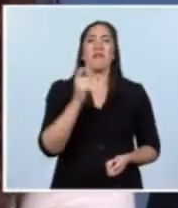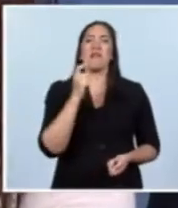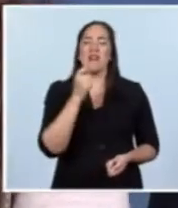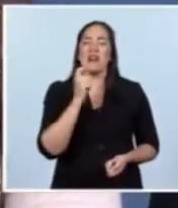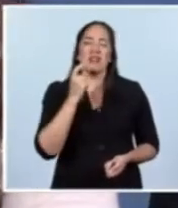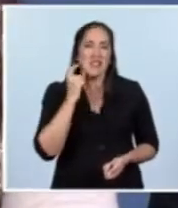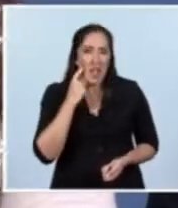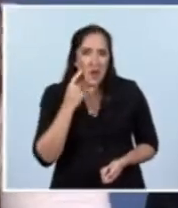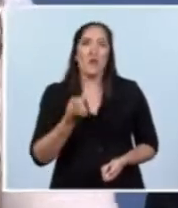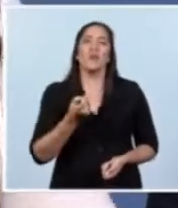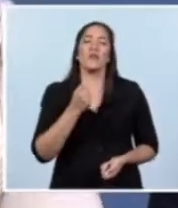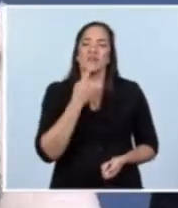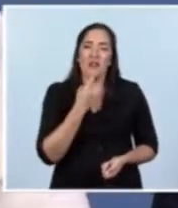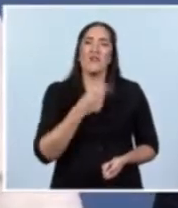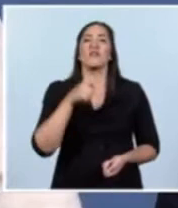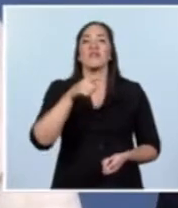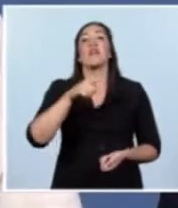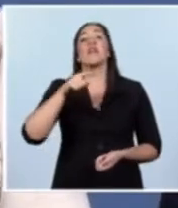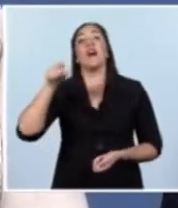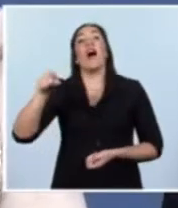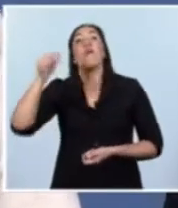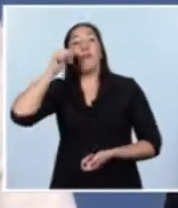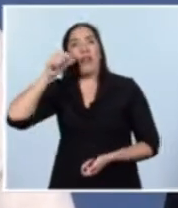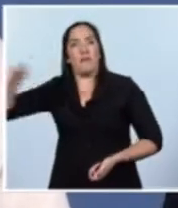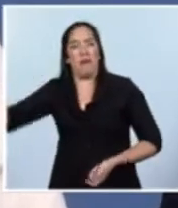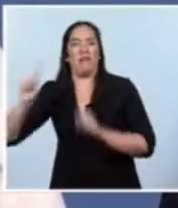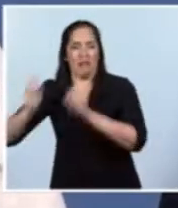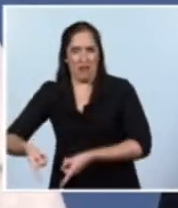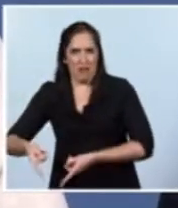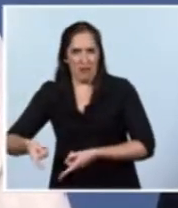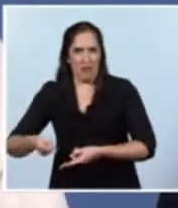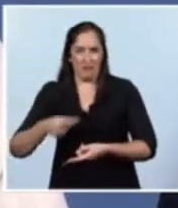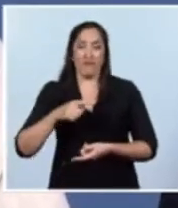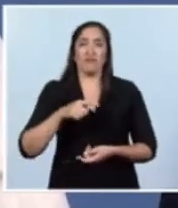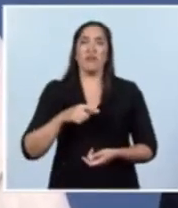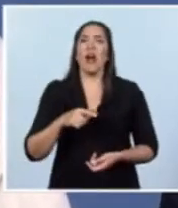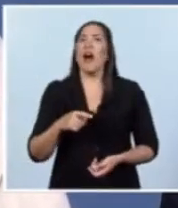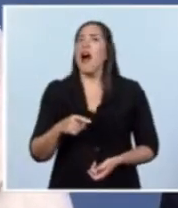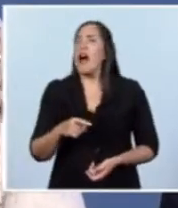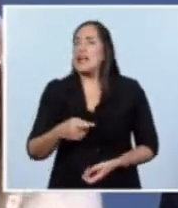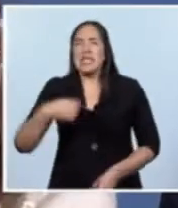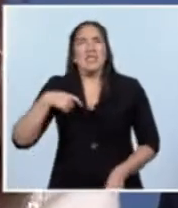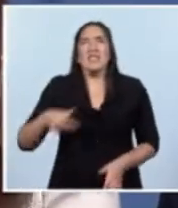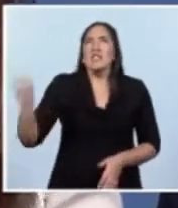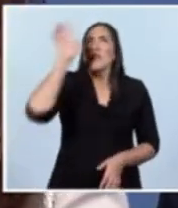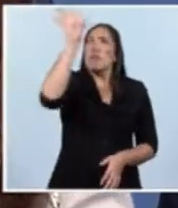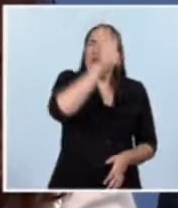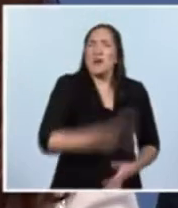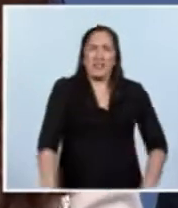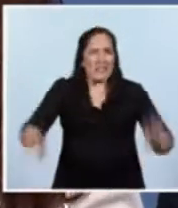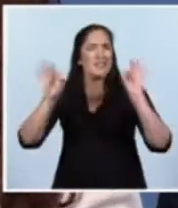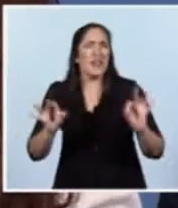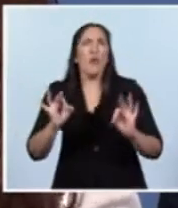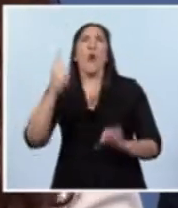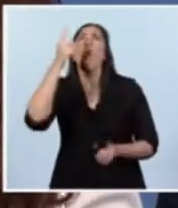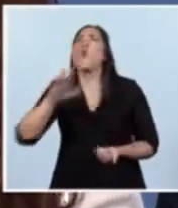y el laboratorio regional con sede en Mar del Plata. No va a haber una sola provincia argentina, una